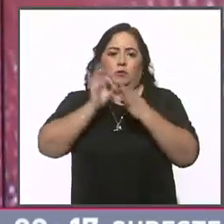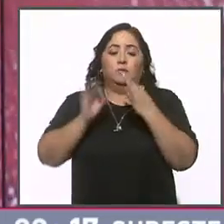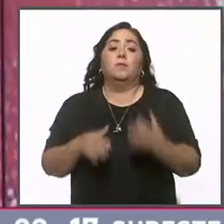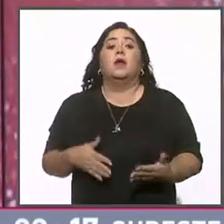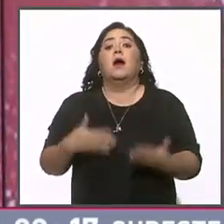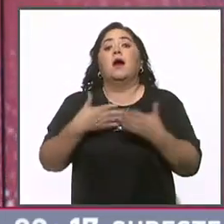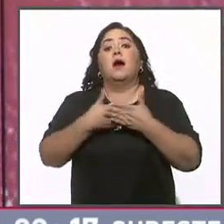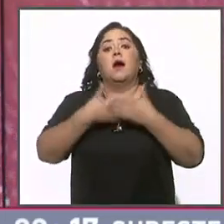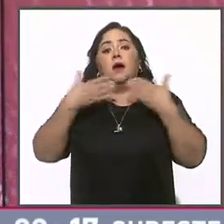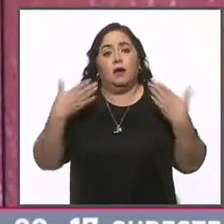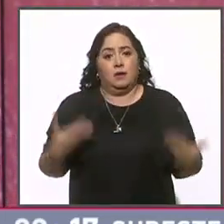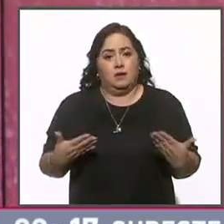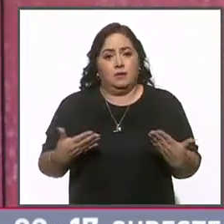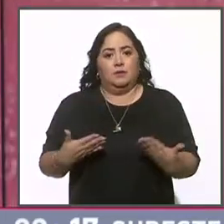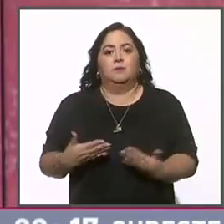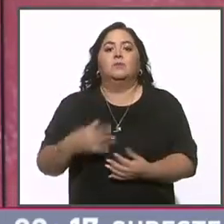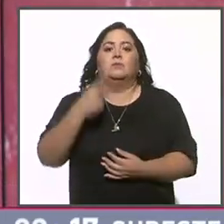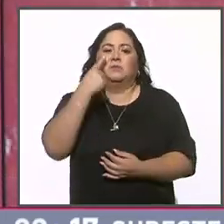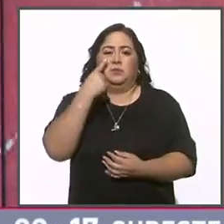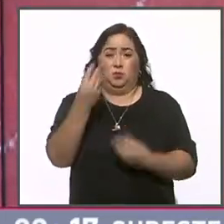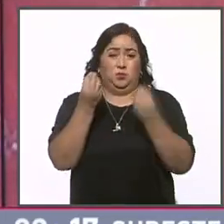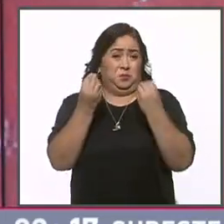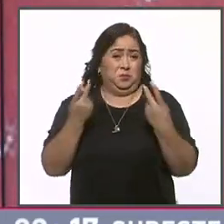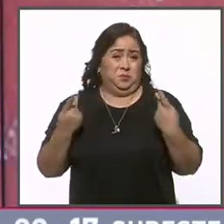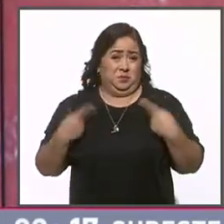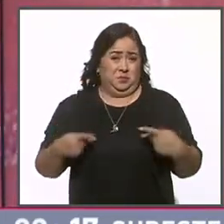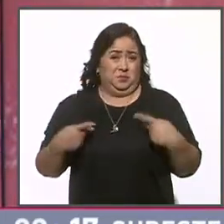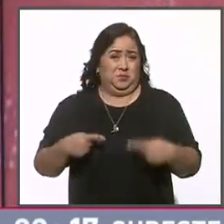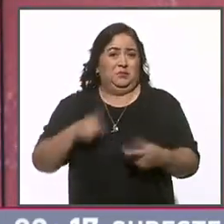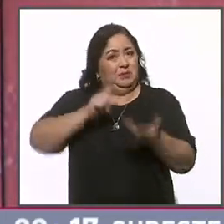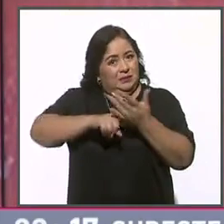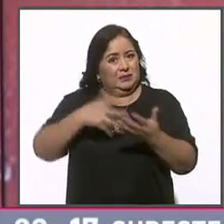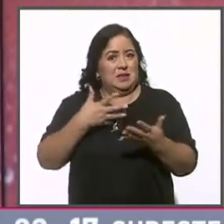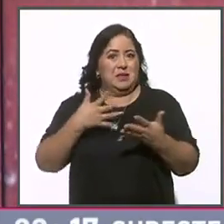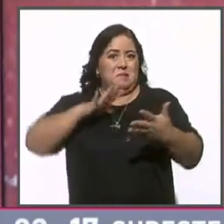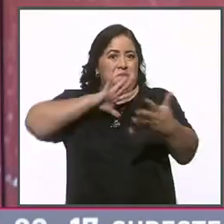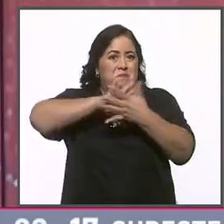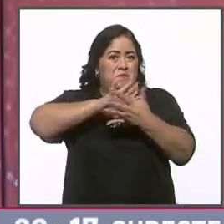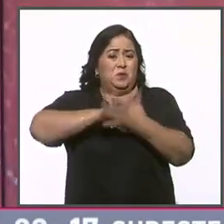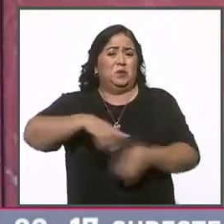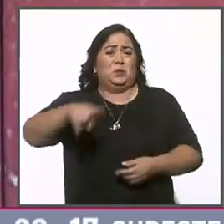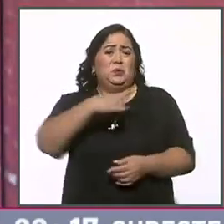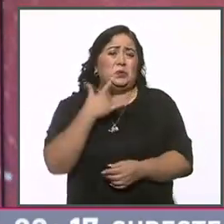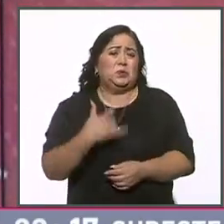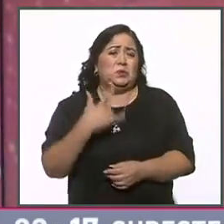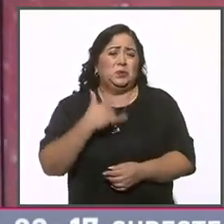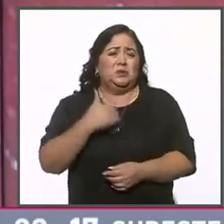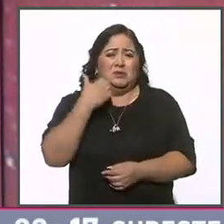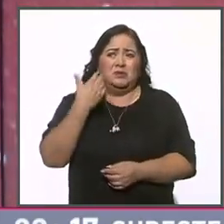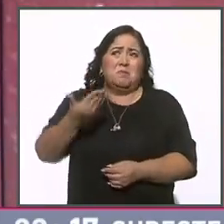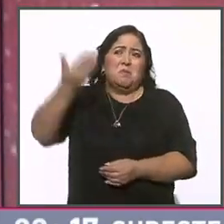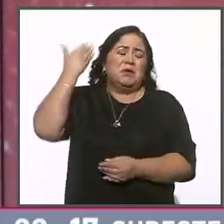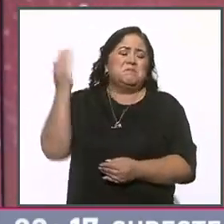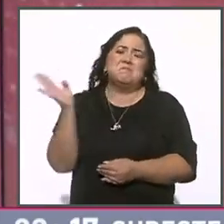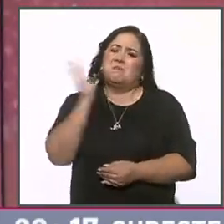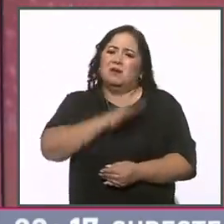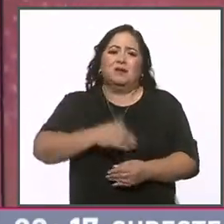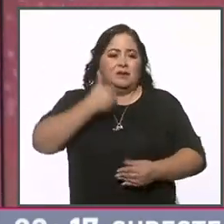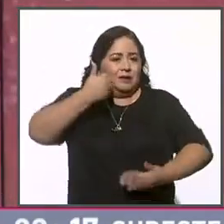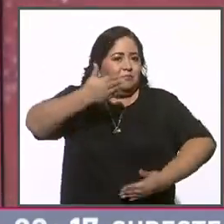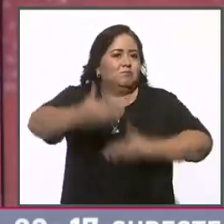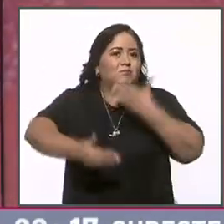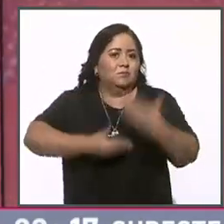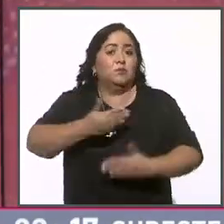Ahora hablemos de reinserción social. Muchas personas que se encuentran en prisión luchan por dejar atrás su pasado y salir